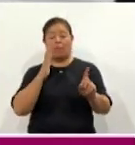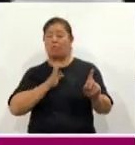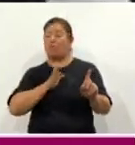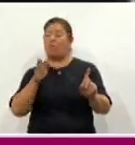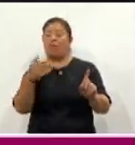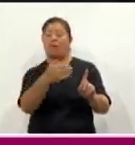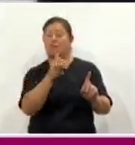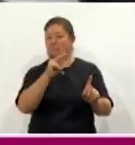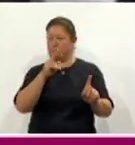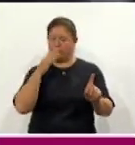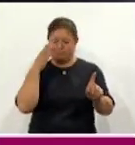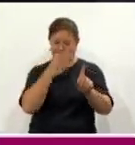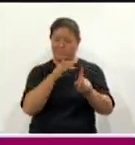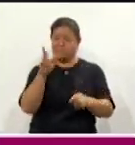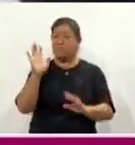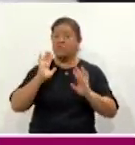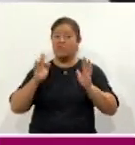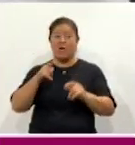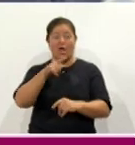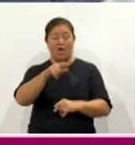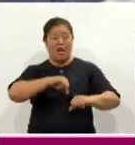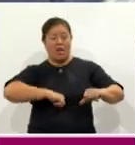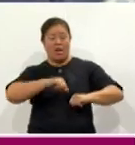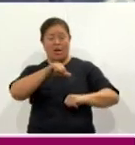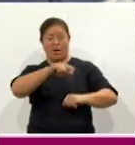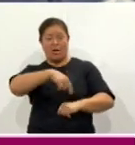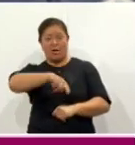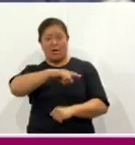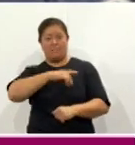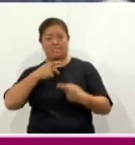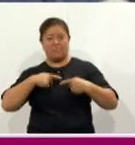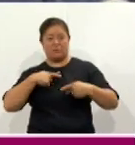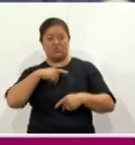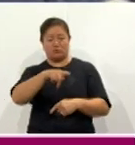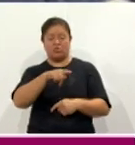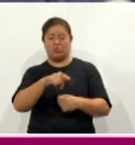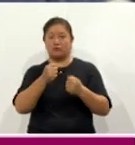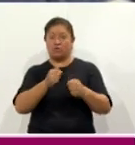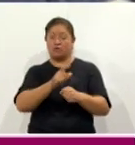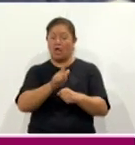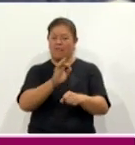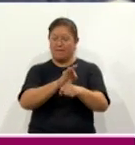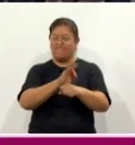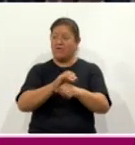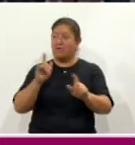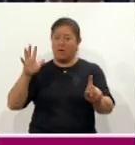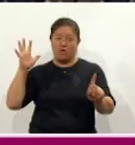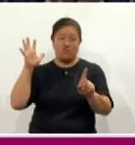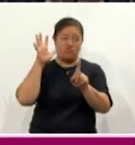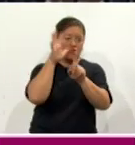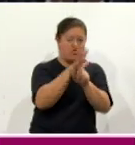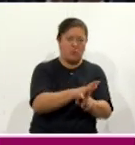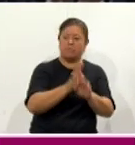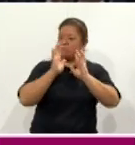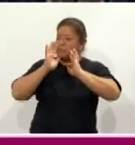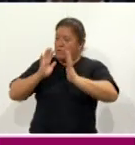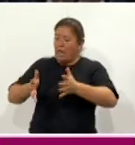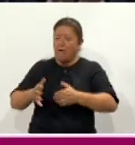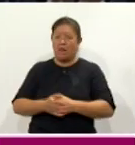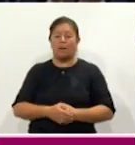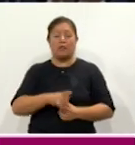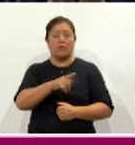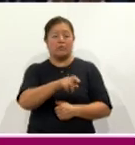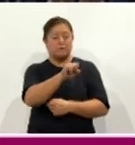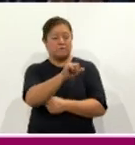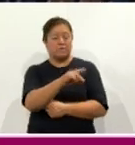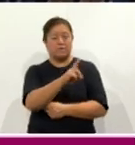persecución a los activistas sociales. En medio de la crisis política que enfrenta la ministra de Capital Humano Sandra Petovelo, los